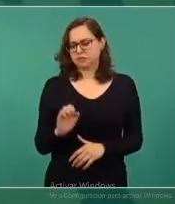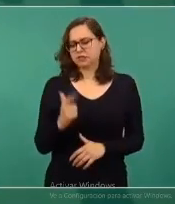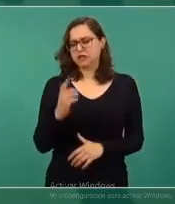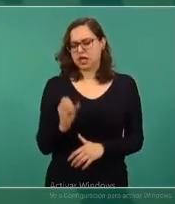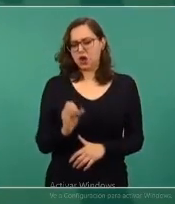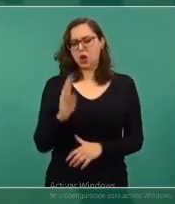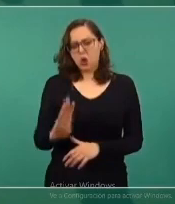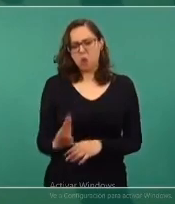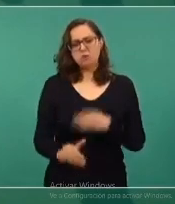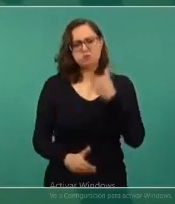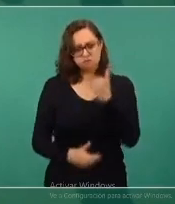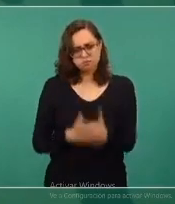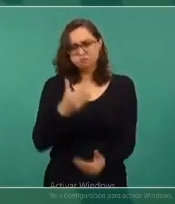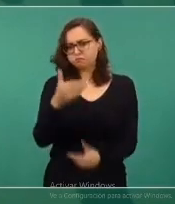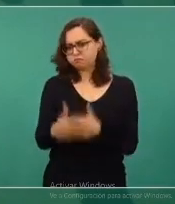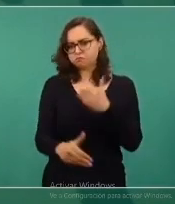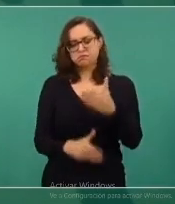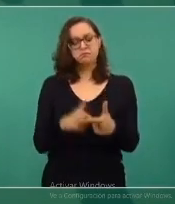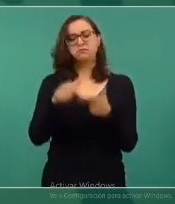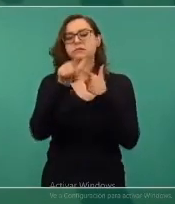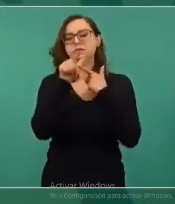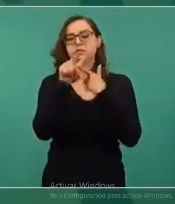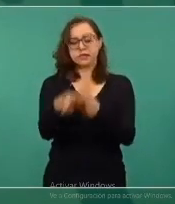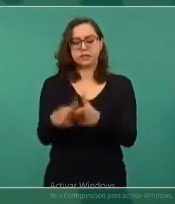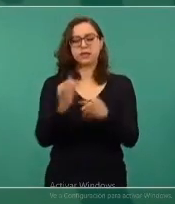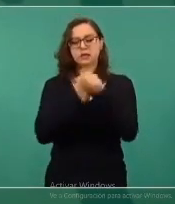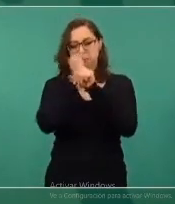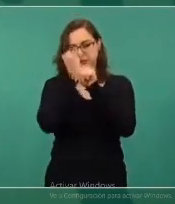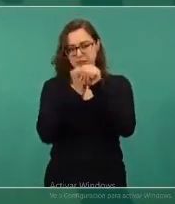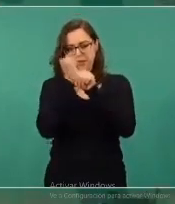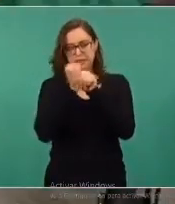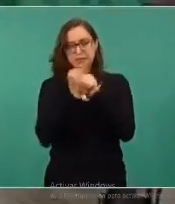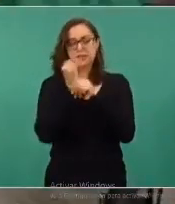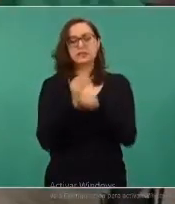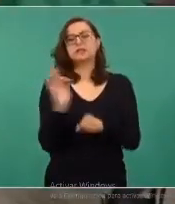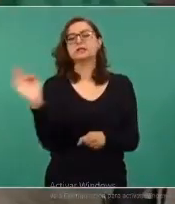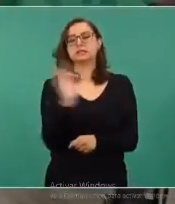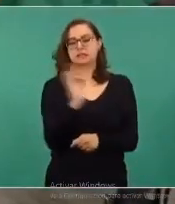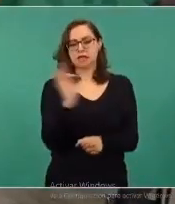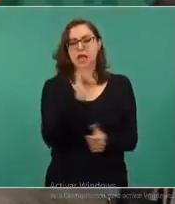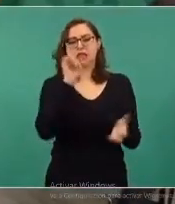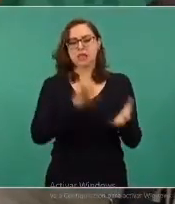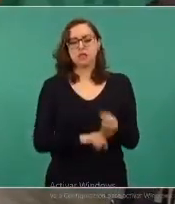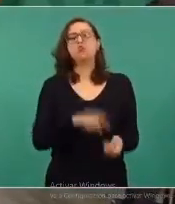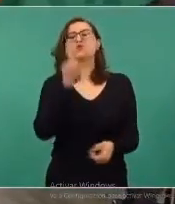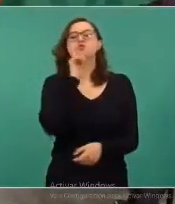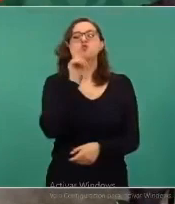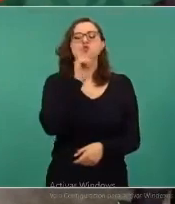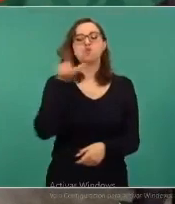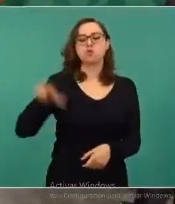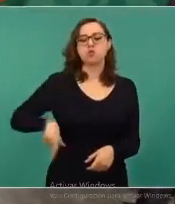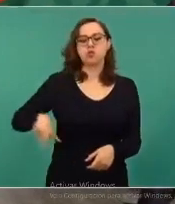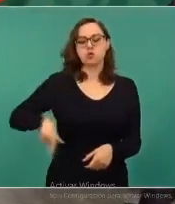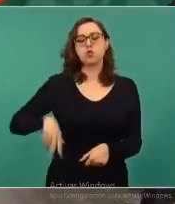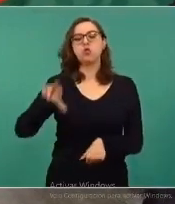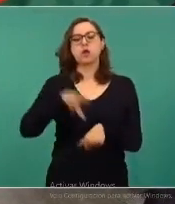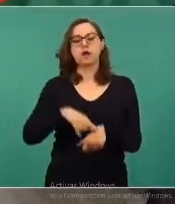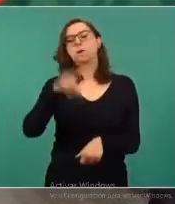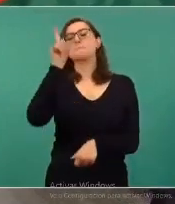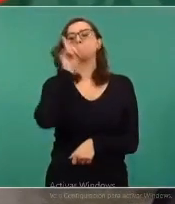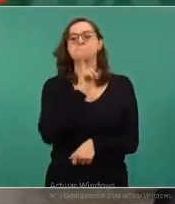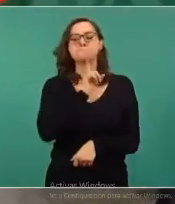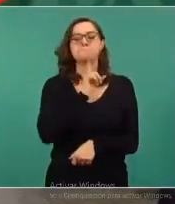haber, seguramente intervino la gobernadora. Nosotros no podemos